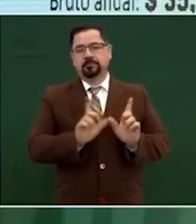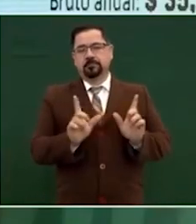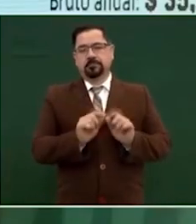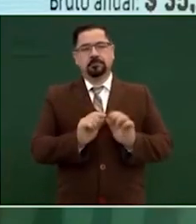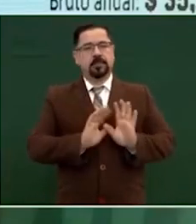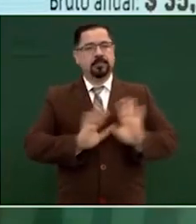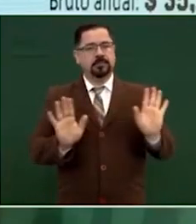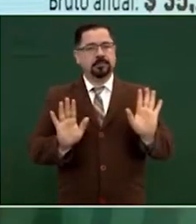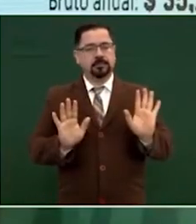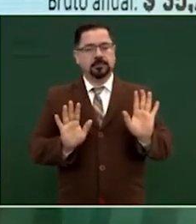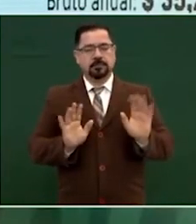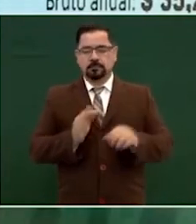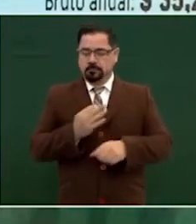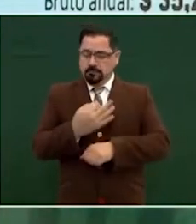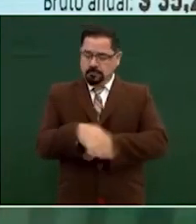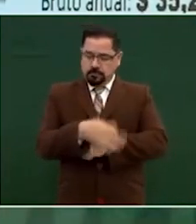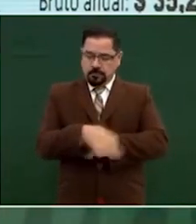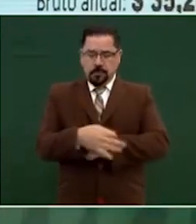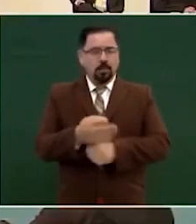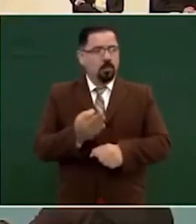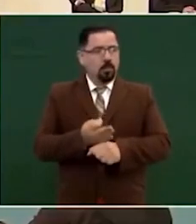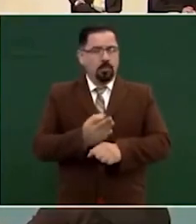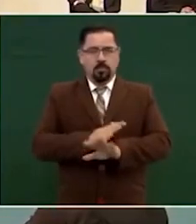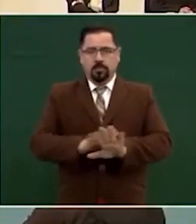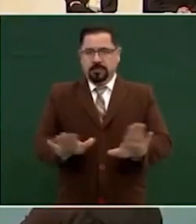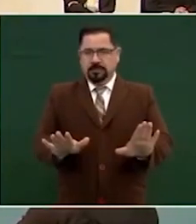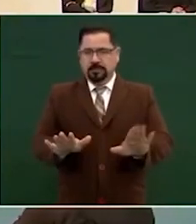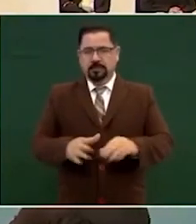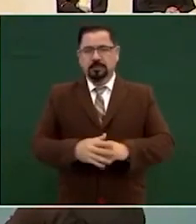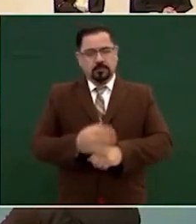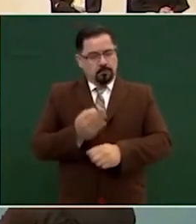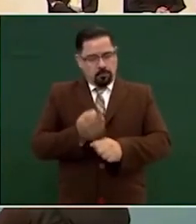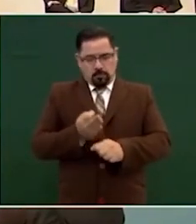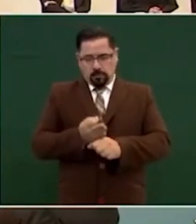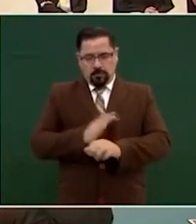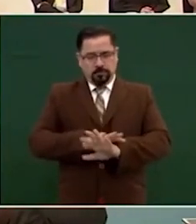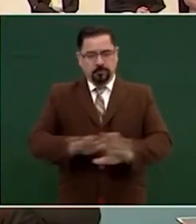por lo pronto por ahora